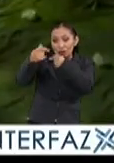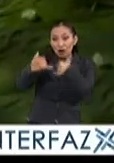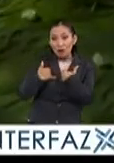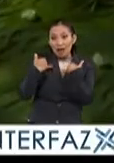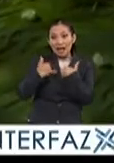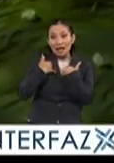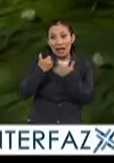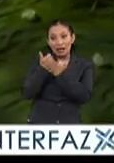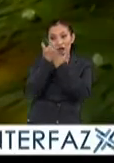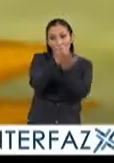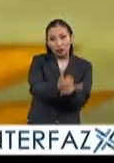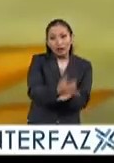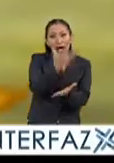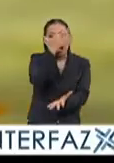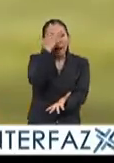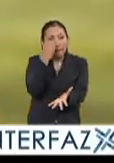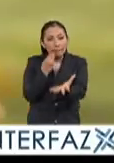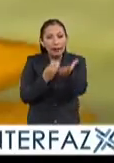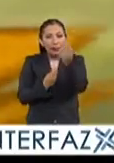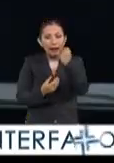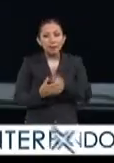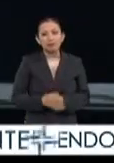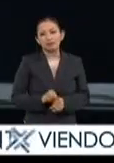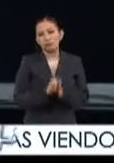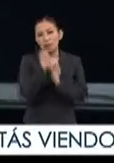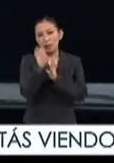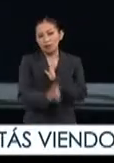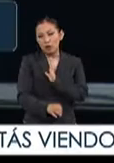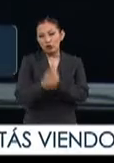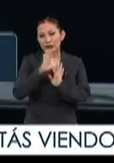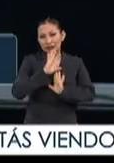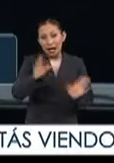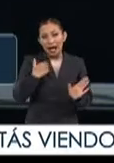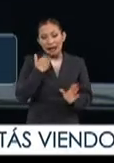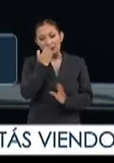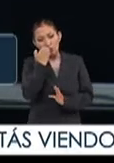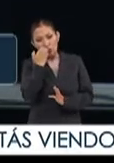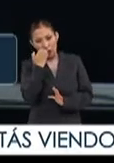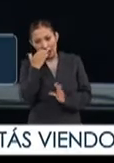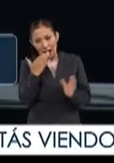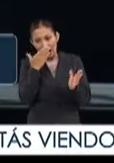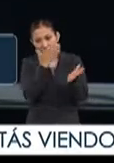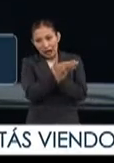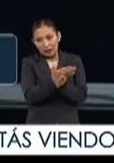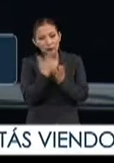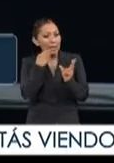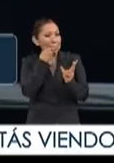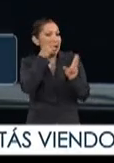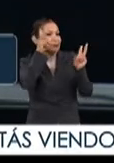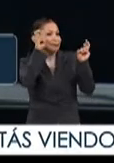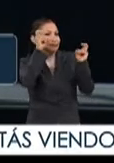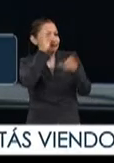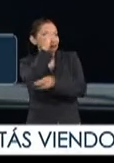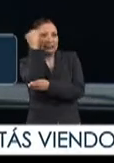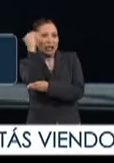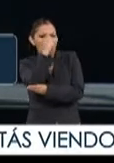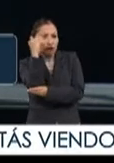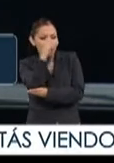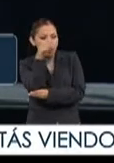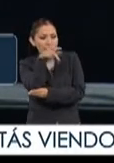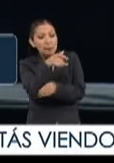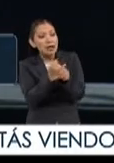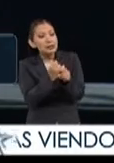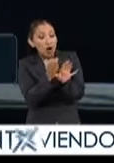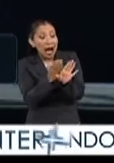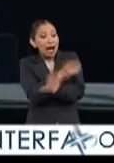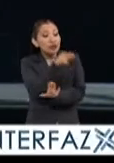jóvenes contribuye al aprendizaje por ejemplo cuando ya lo hacemos en las escuelas por ejemplo se van a tratar sobre los dinosaurios pues la investigación